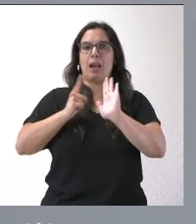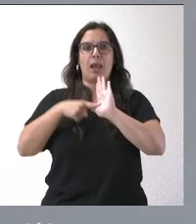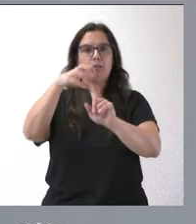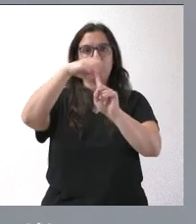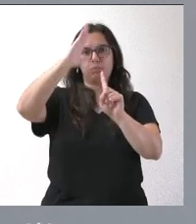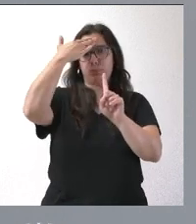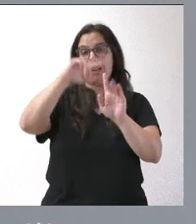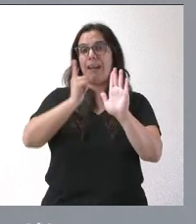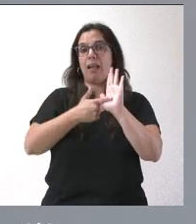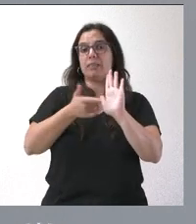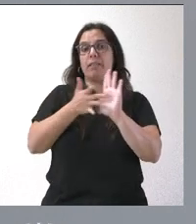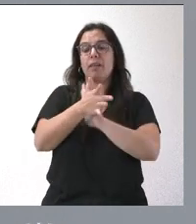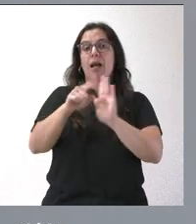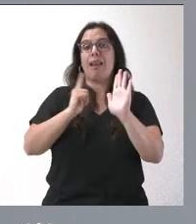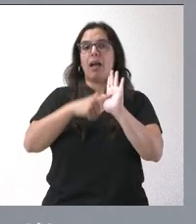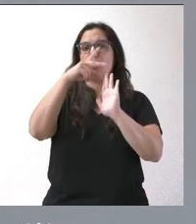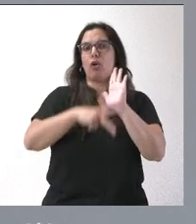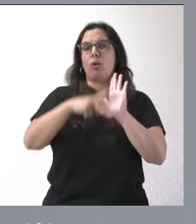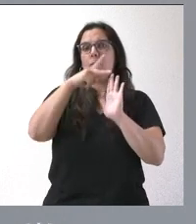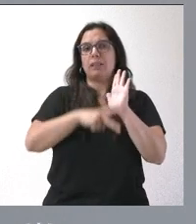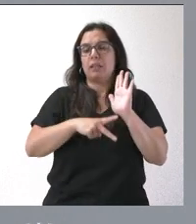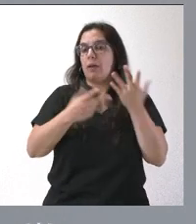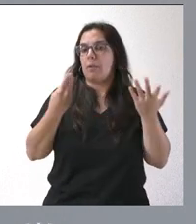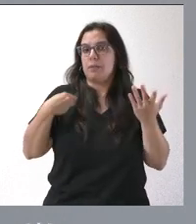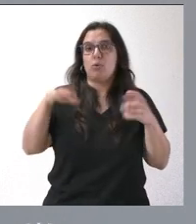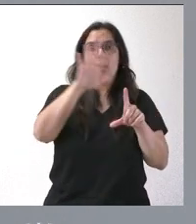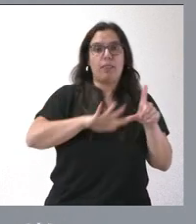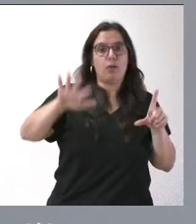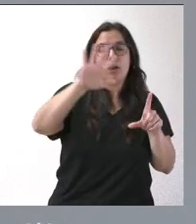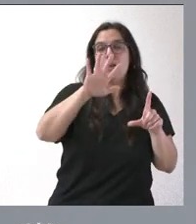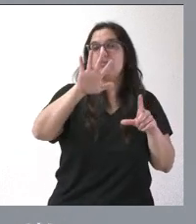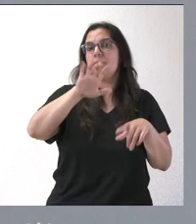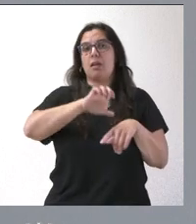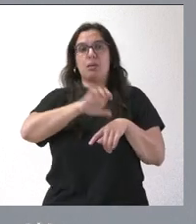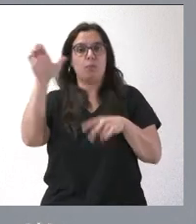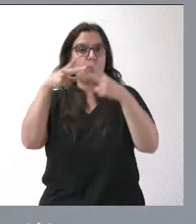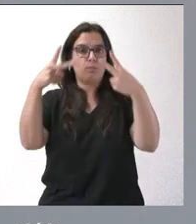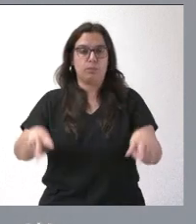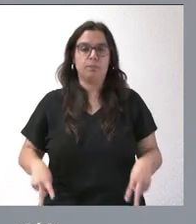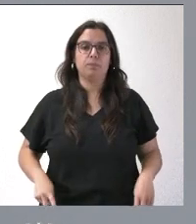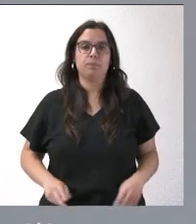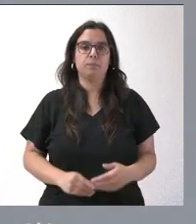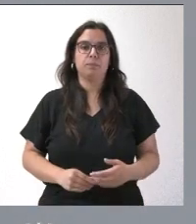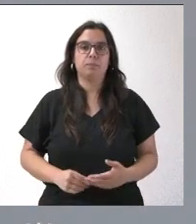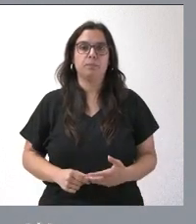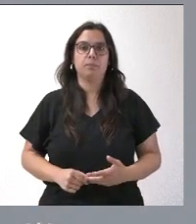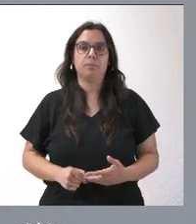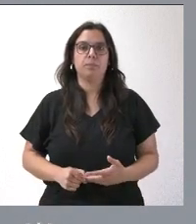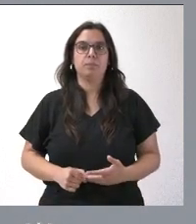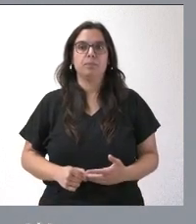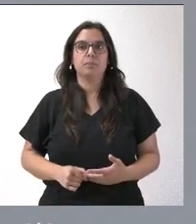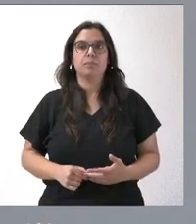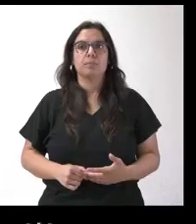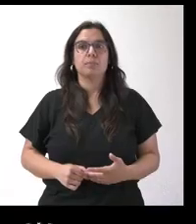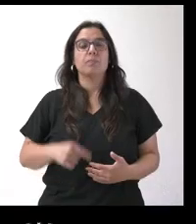hablo dentro de la ley, la normativa, tanto la de ámbito nacional como la de ámbito europeo. Sí, ha